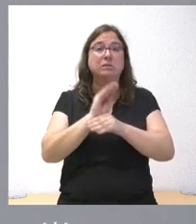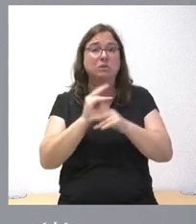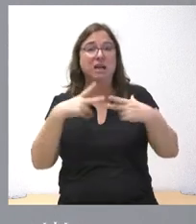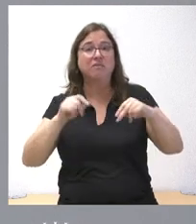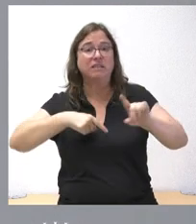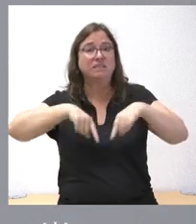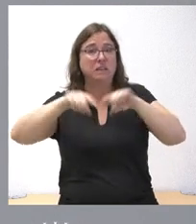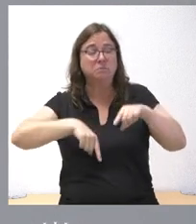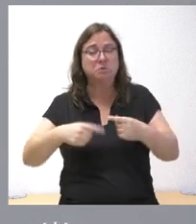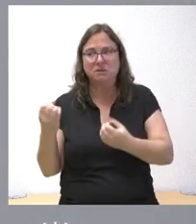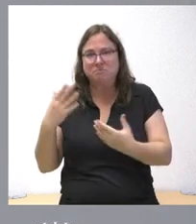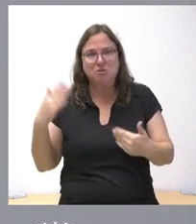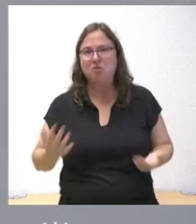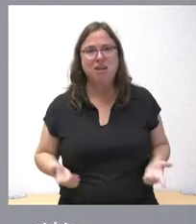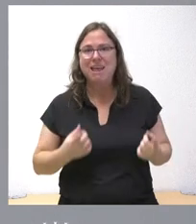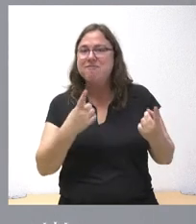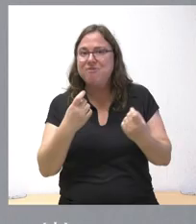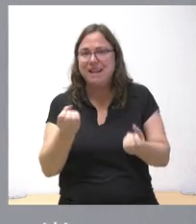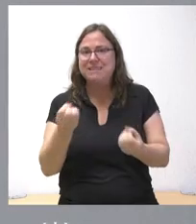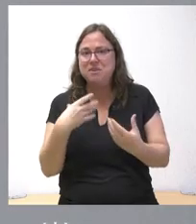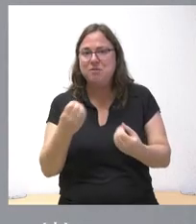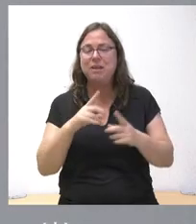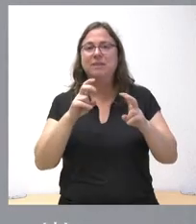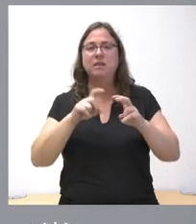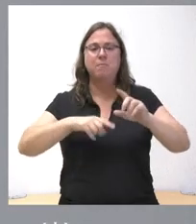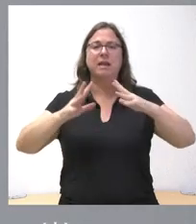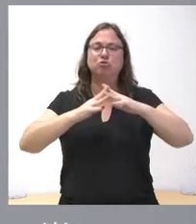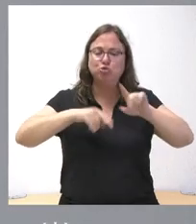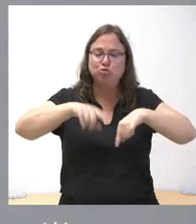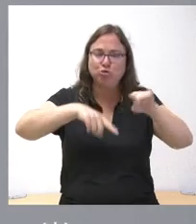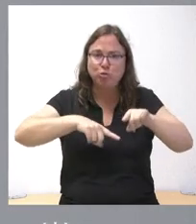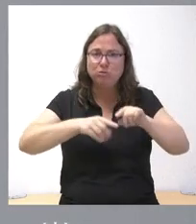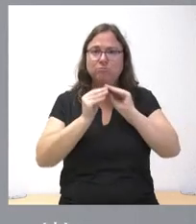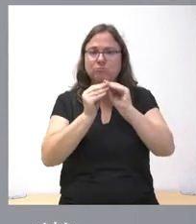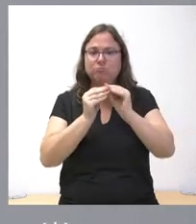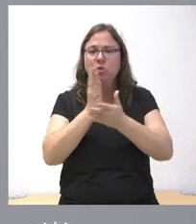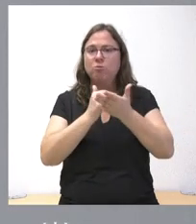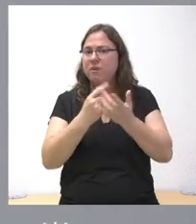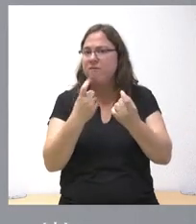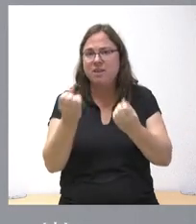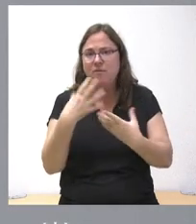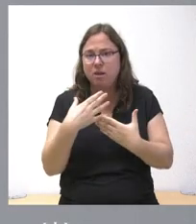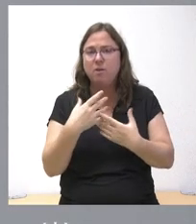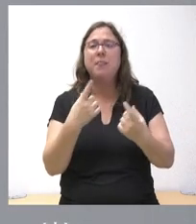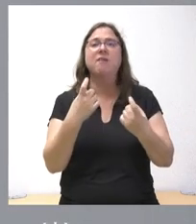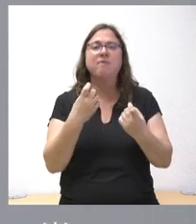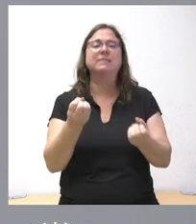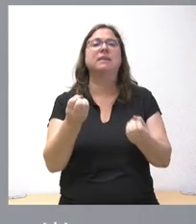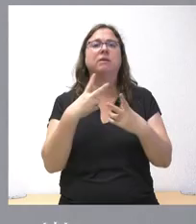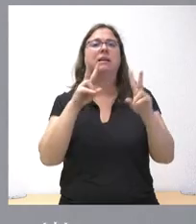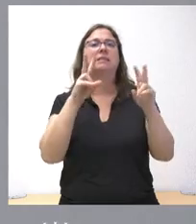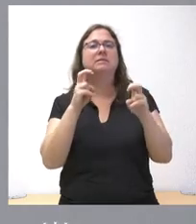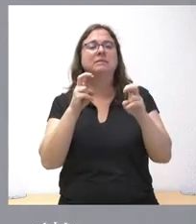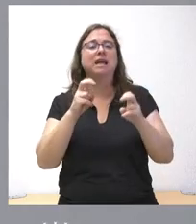transporte, tenemos ausencia de información sobre infraestructuras que se van a desarrollar en nuestra comunidad autónoma, ausencia de información sobre el